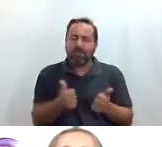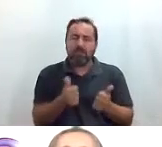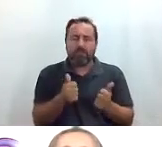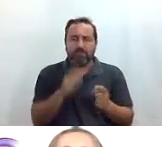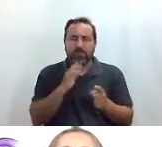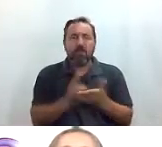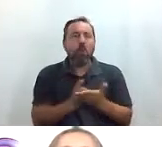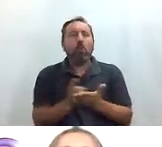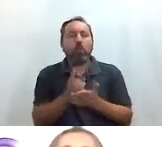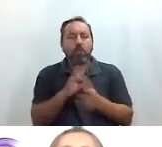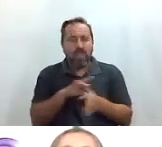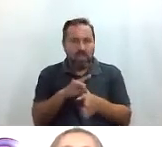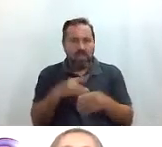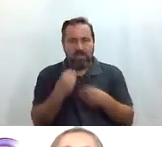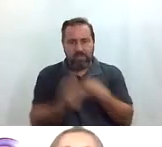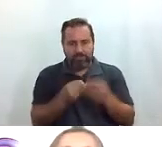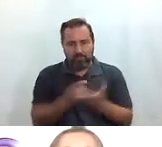guiadas que realizamos